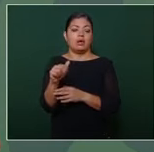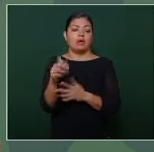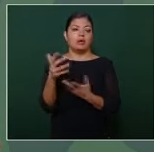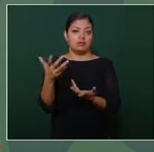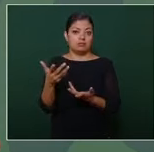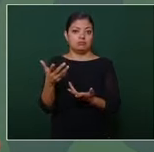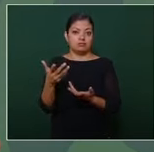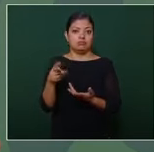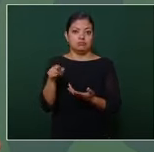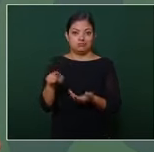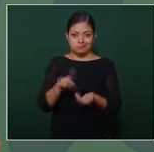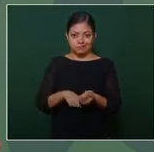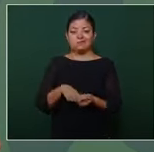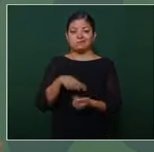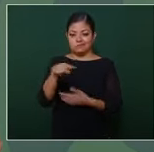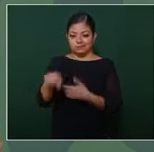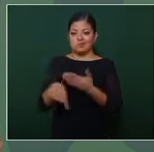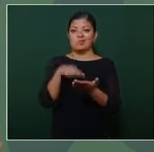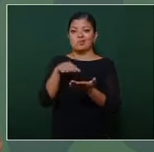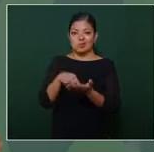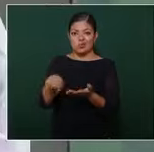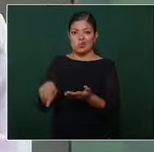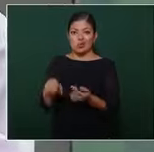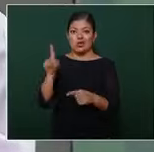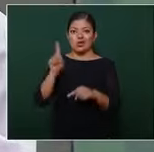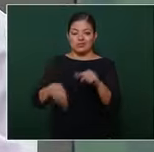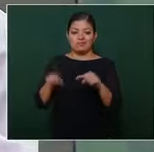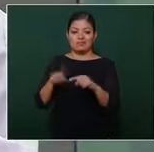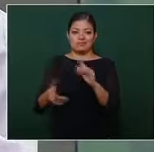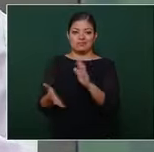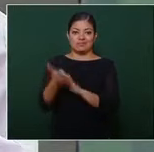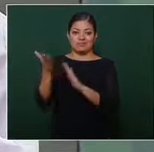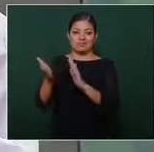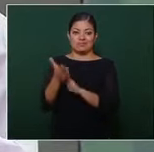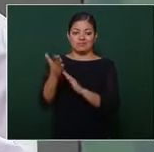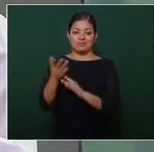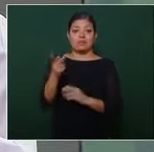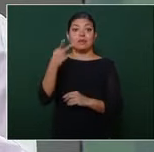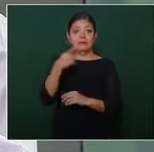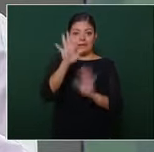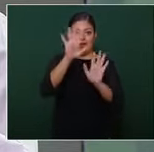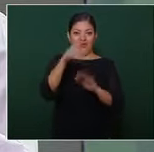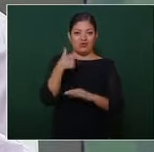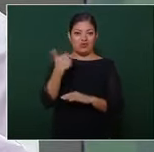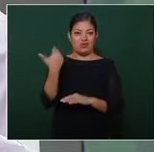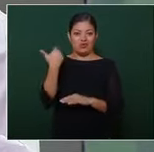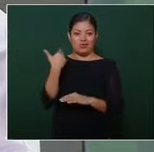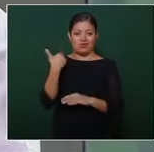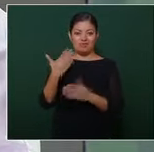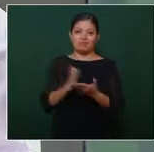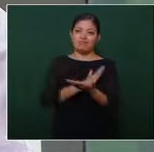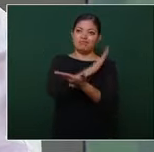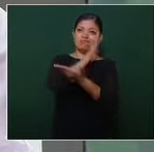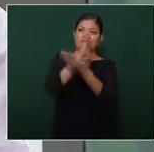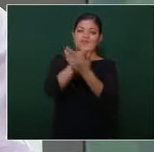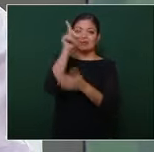rehabilitando estas plantas pero además ahora que fui a Estados Unidos